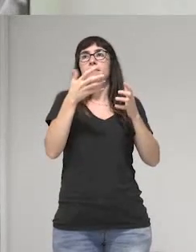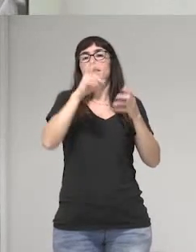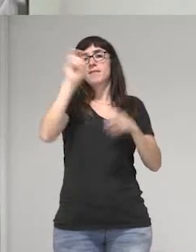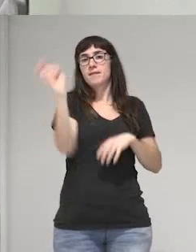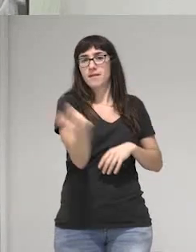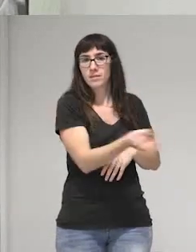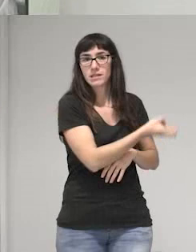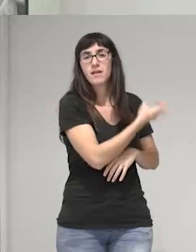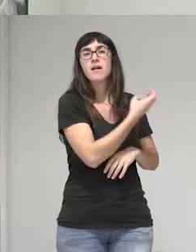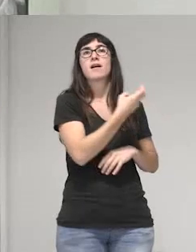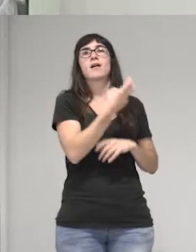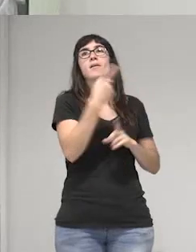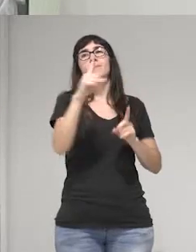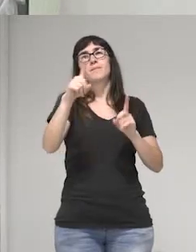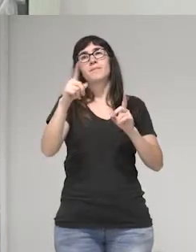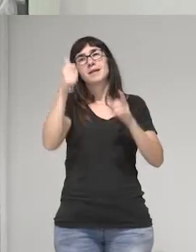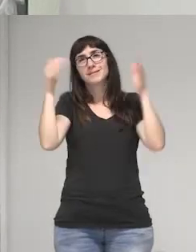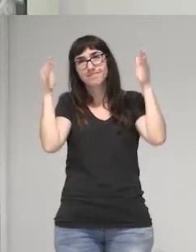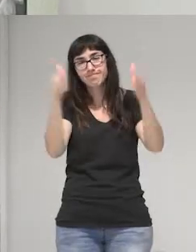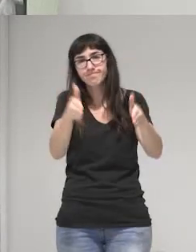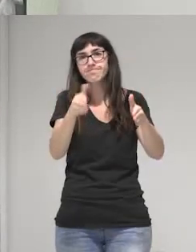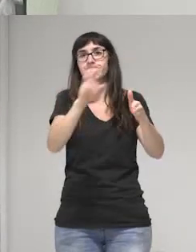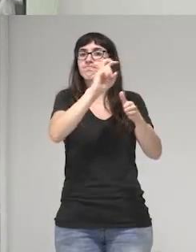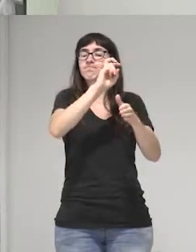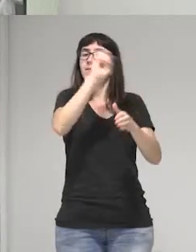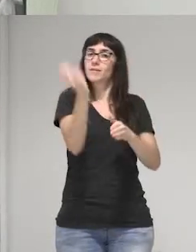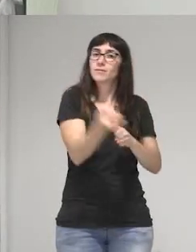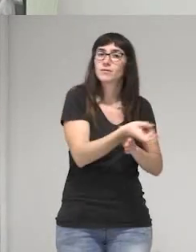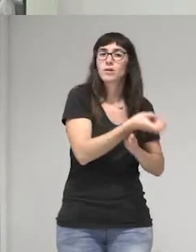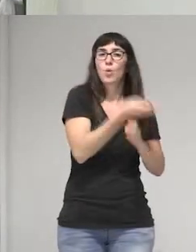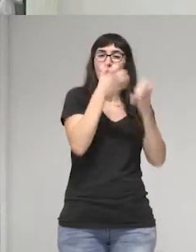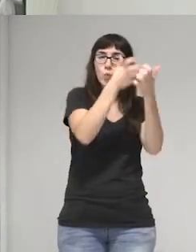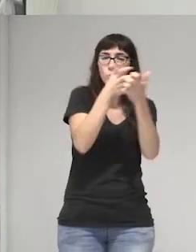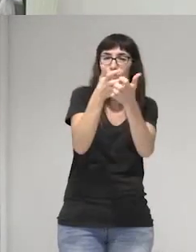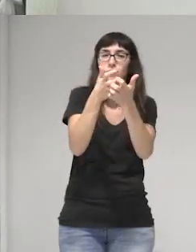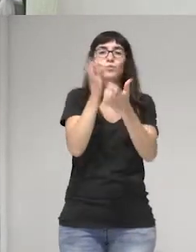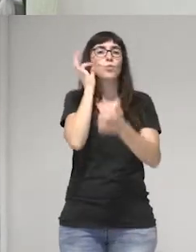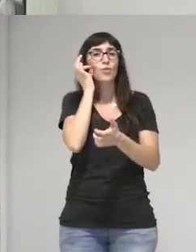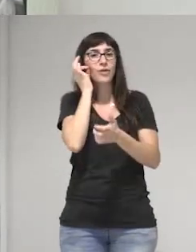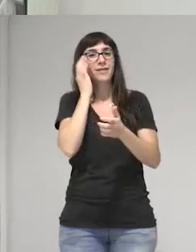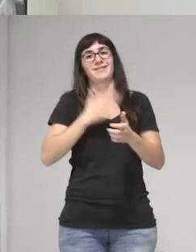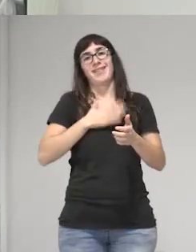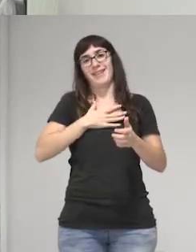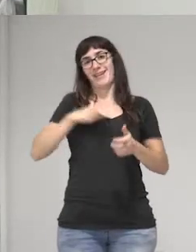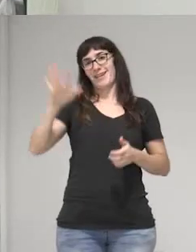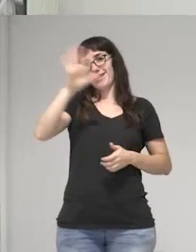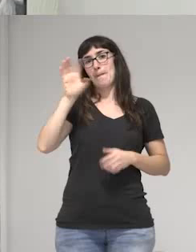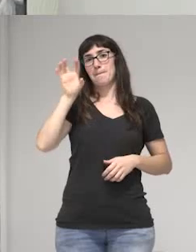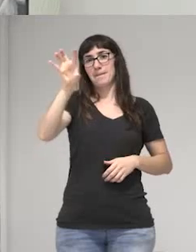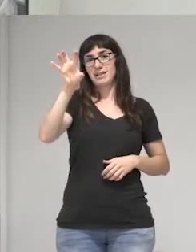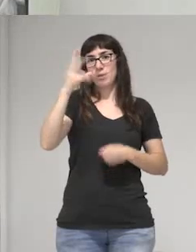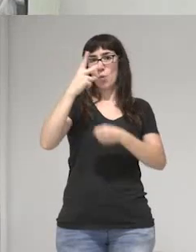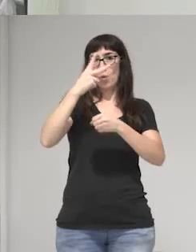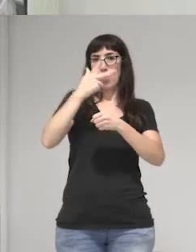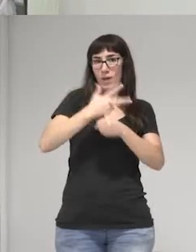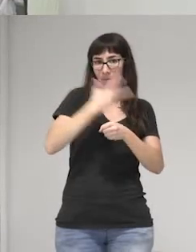sobre todo de la diversidad de luchas y de diversidad de mujeres que encontramos en Guatemala. Y bueno, en esta